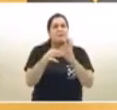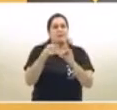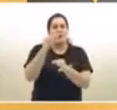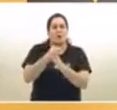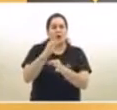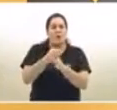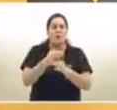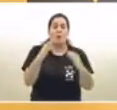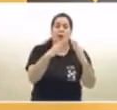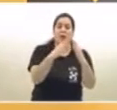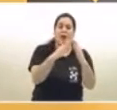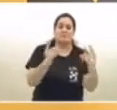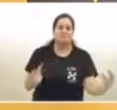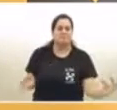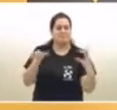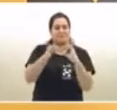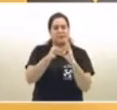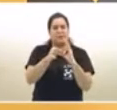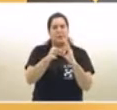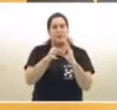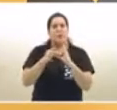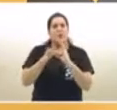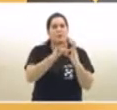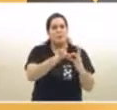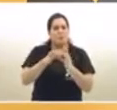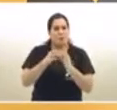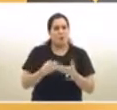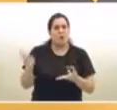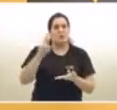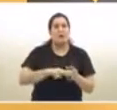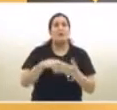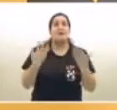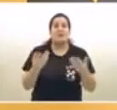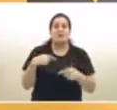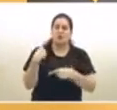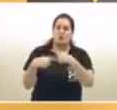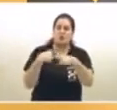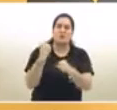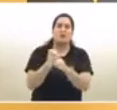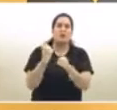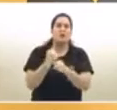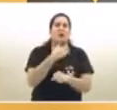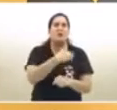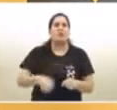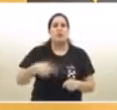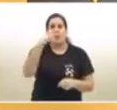posible. Por eso digo, vamos a seguir trabajando con el Gobierno Nacional para encontrar un acuerdo en esto.